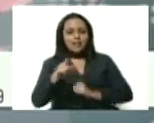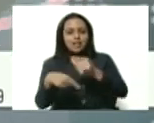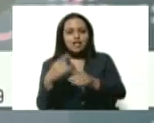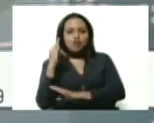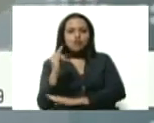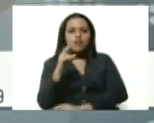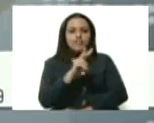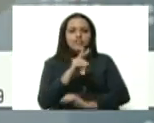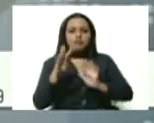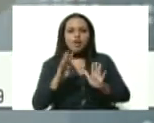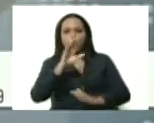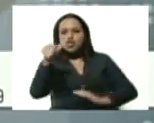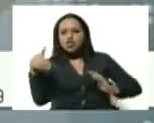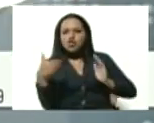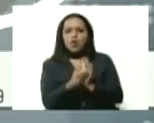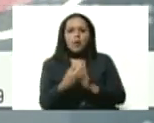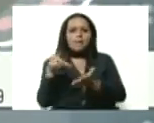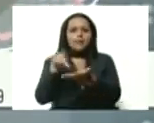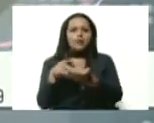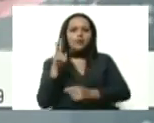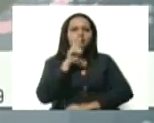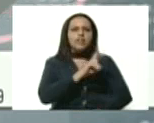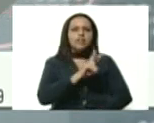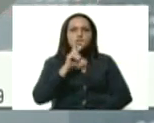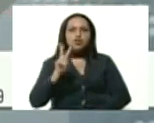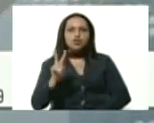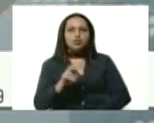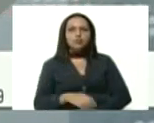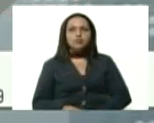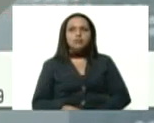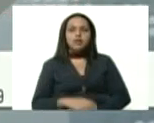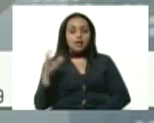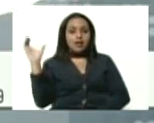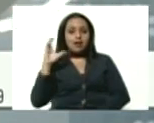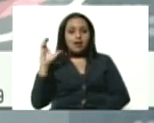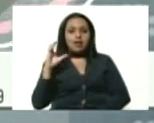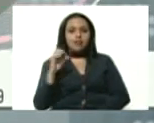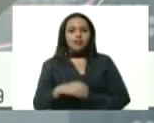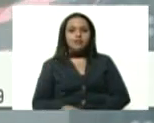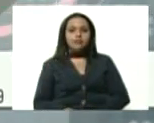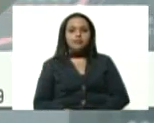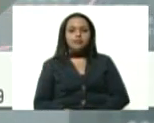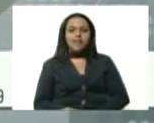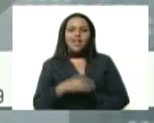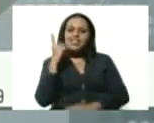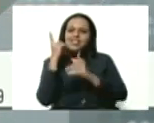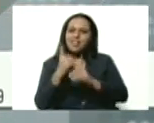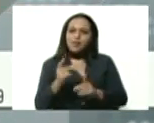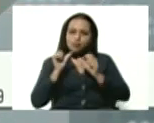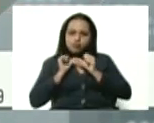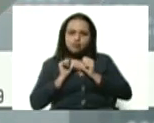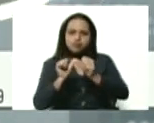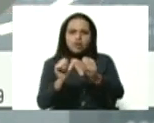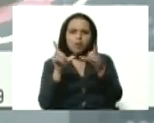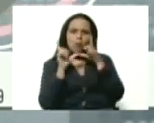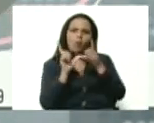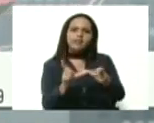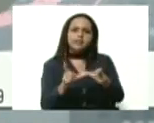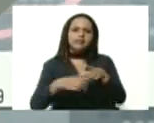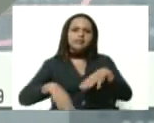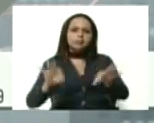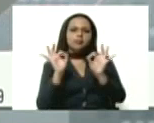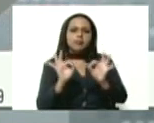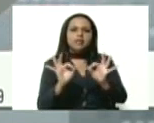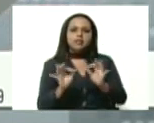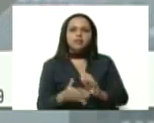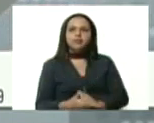todas las parroquias, las 22 parroquias del Distrito Capital, deben mantenerse en cuarentena estricta.